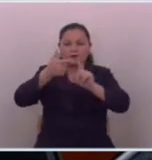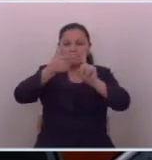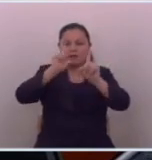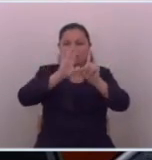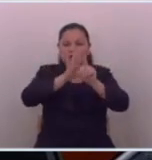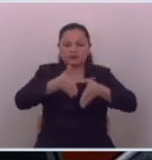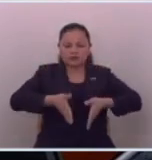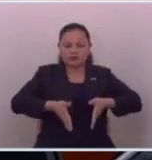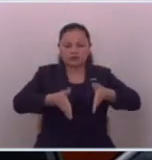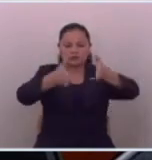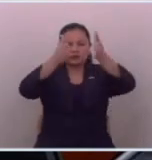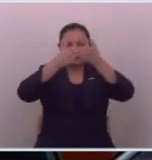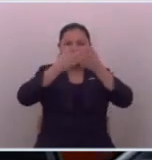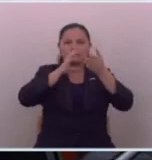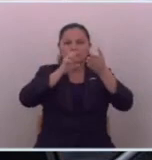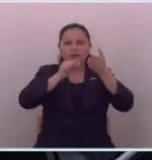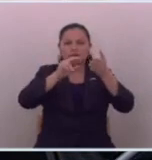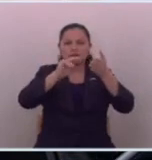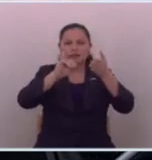sobre la calle antigua Nejapa